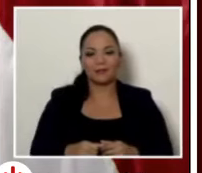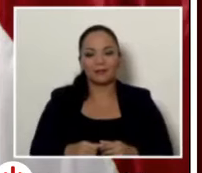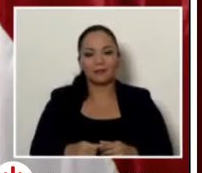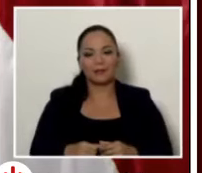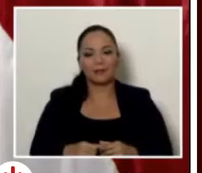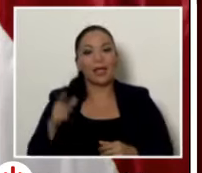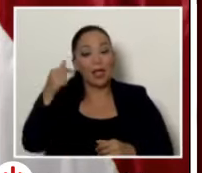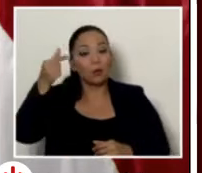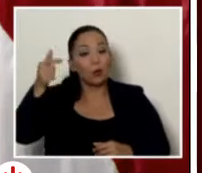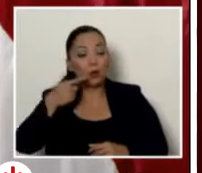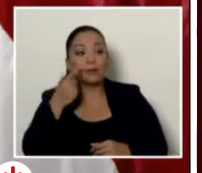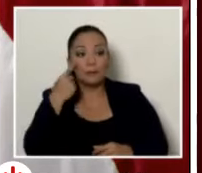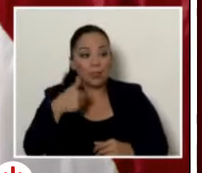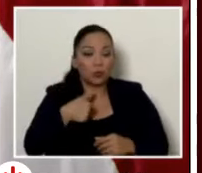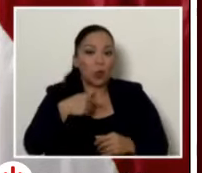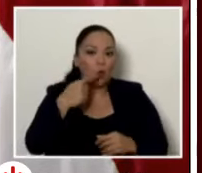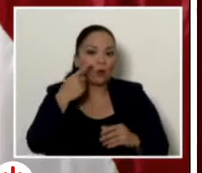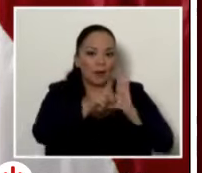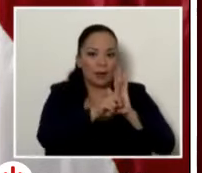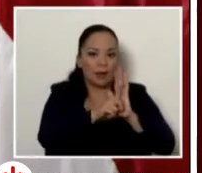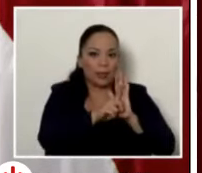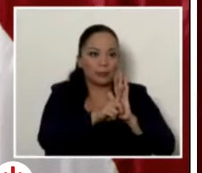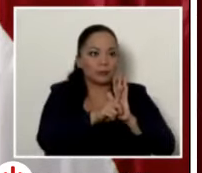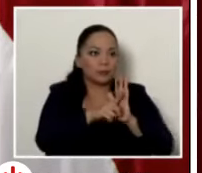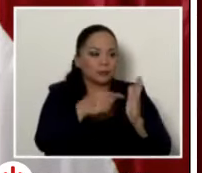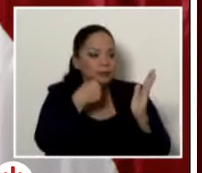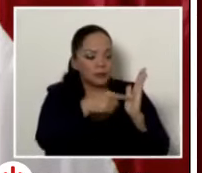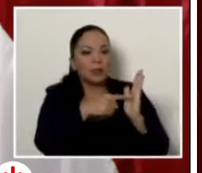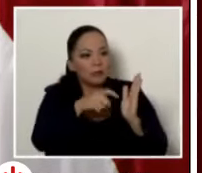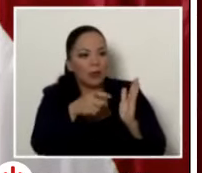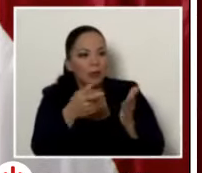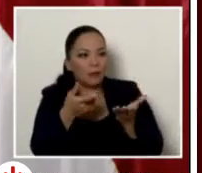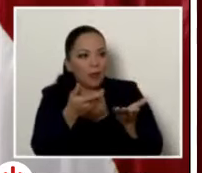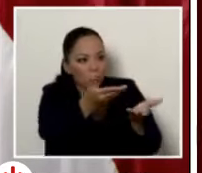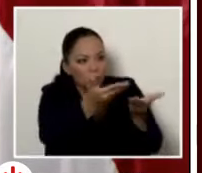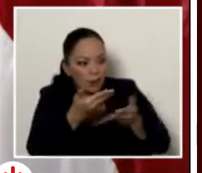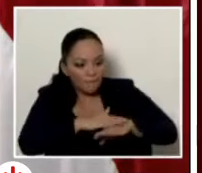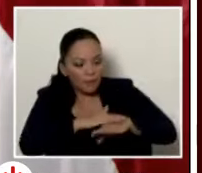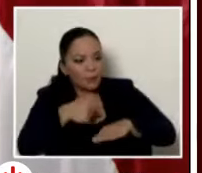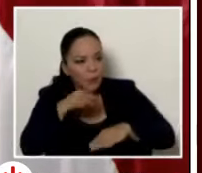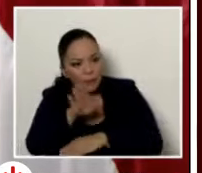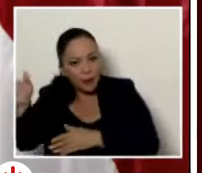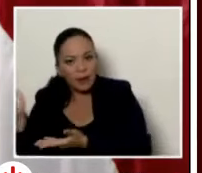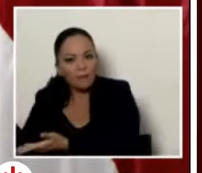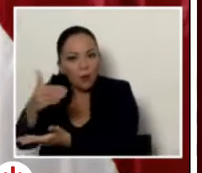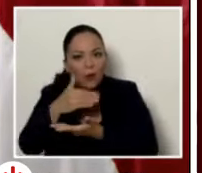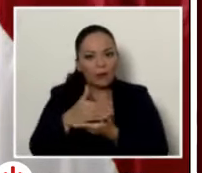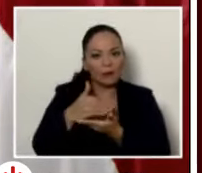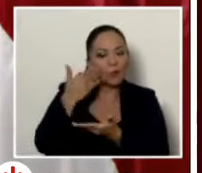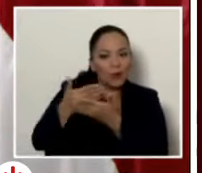ley para que la prueba no se echa a perder usted me tiene que dar permiso para irla a traer para irla a traer